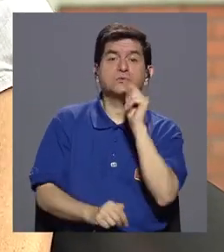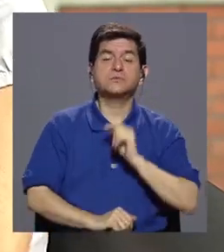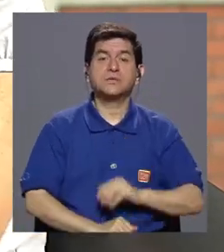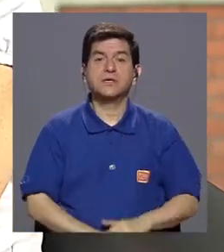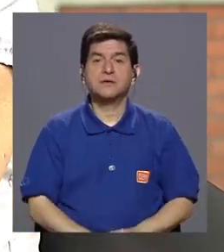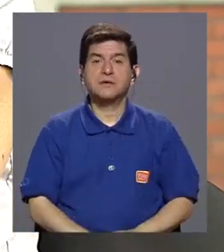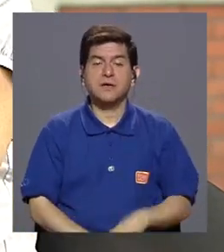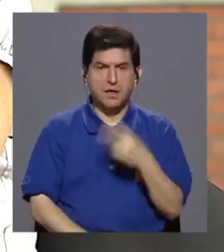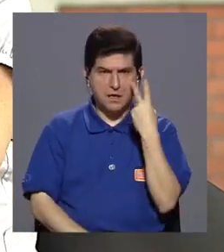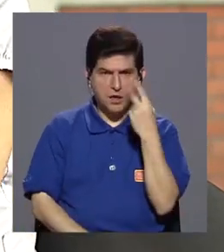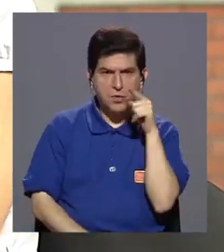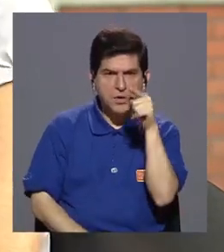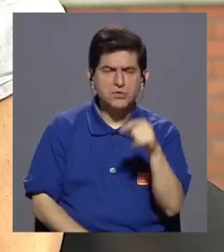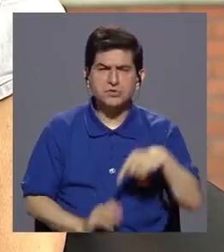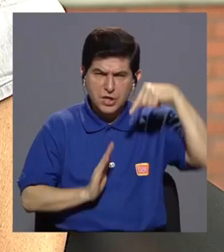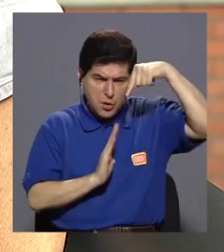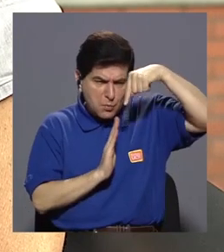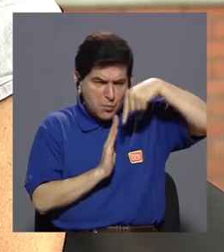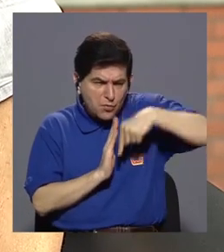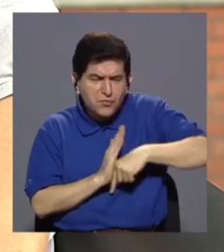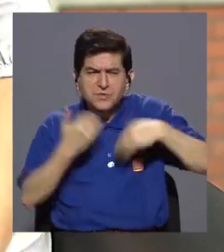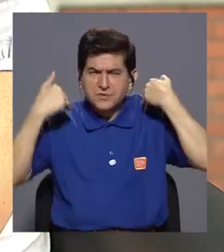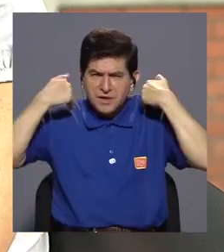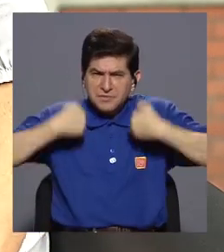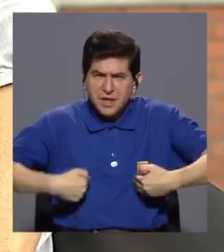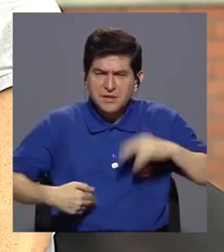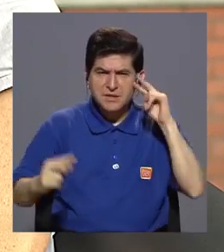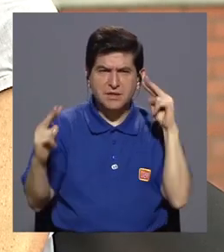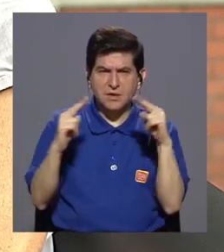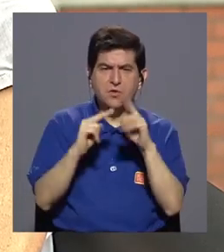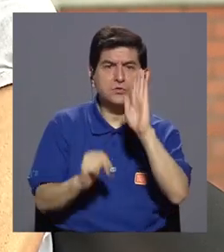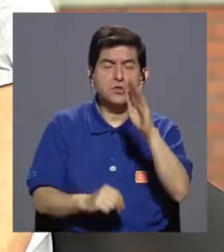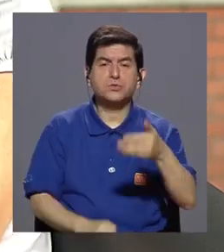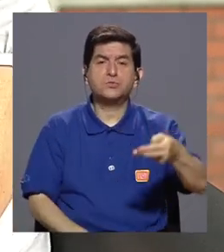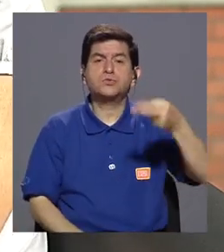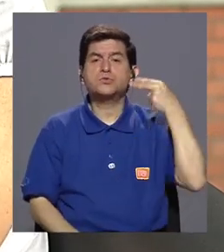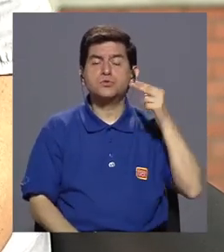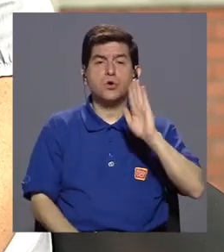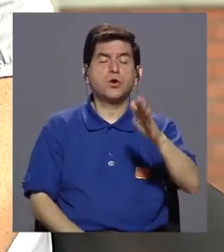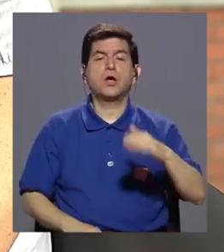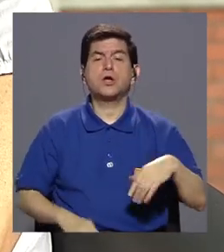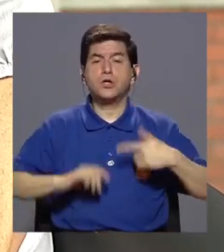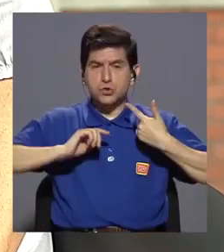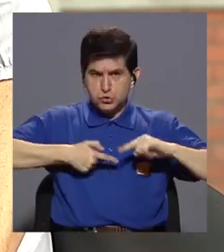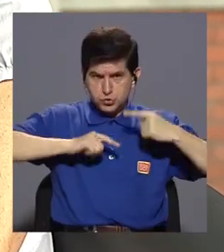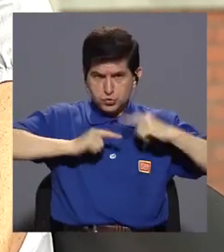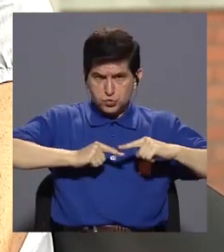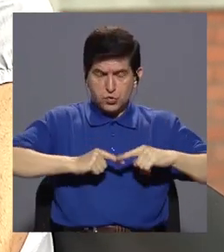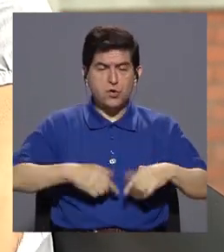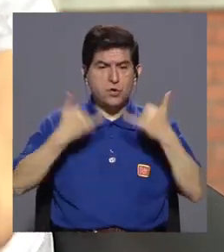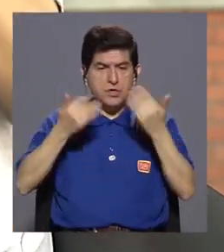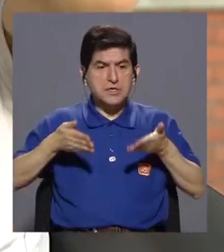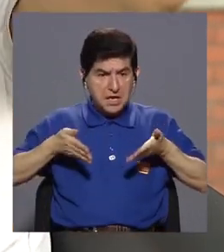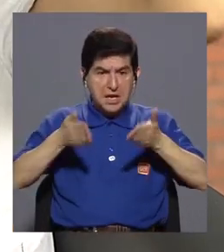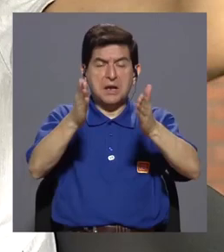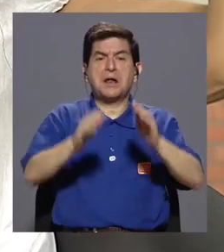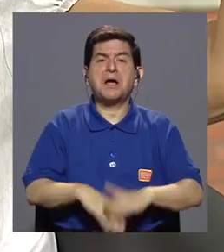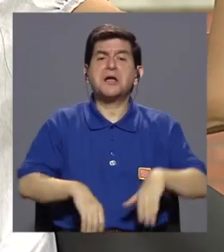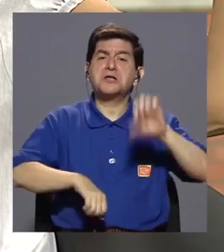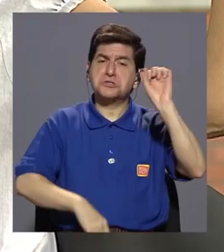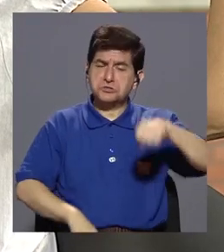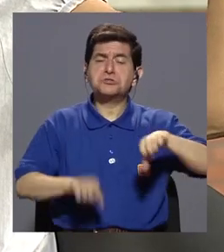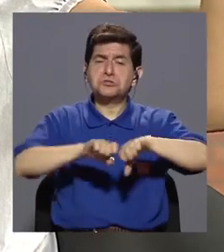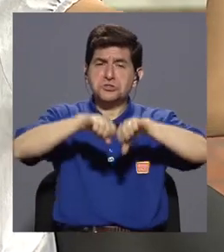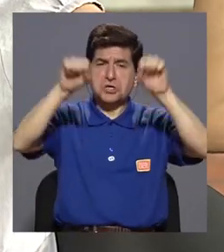y te vi a ti en tu profunda humanidad. Conocí tu historia, vi tu dolor. Cuando salga a la calle, sí, en el